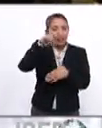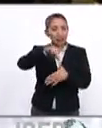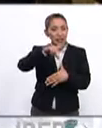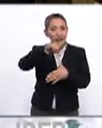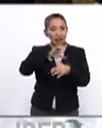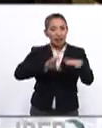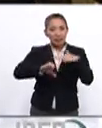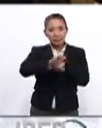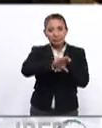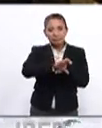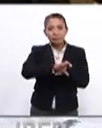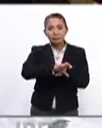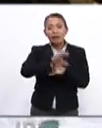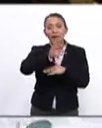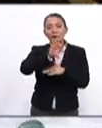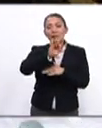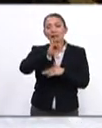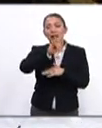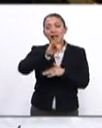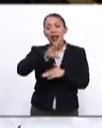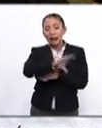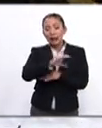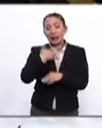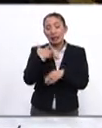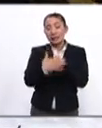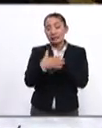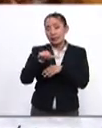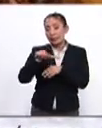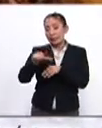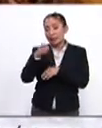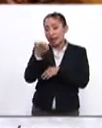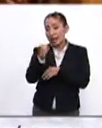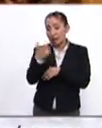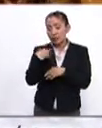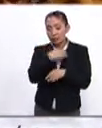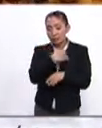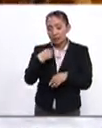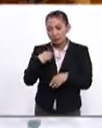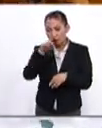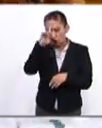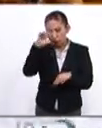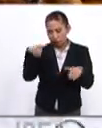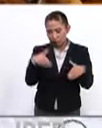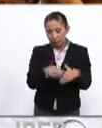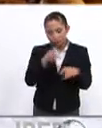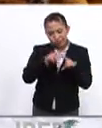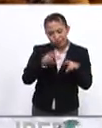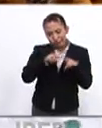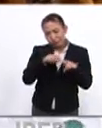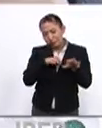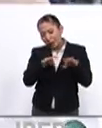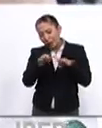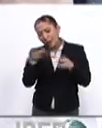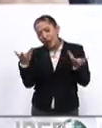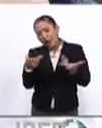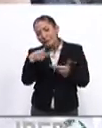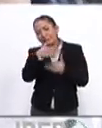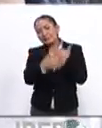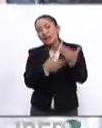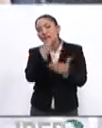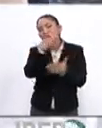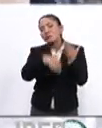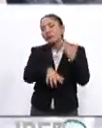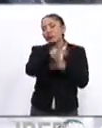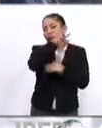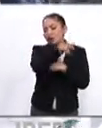en América Latina y el Caribe el FILAC el 15 y 16 de enero los miembros del Consejo analizaron los trabajos realizados durante